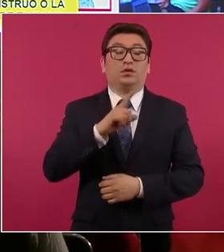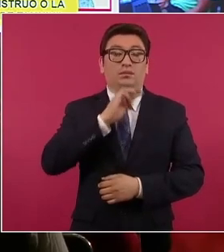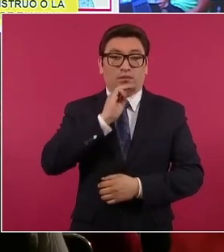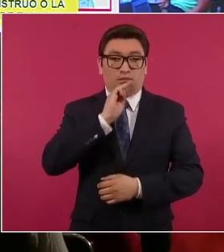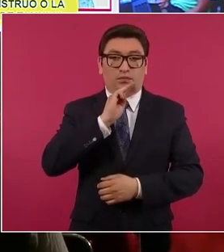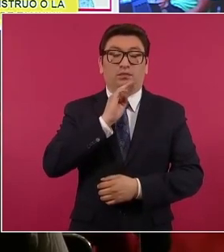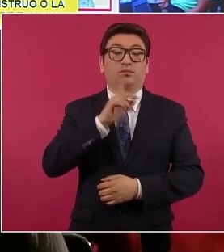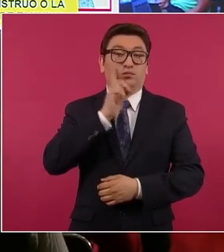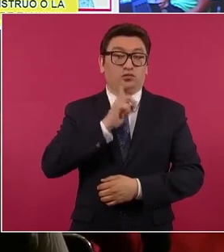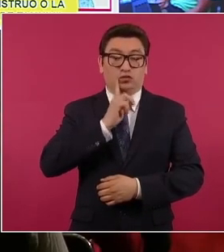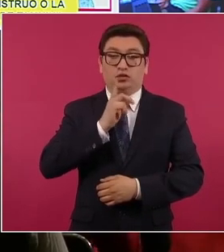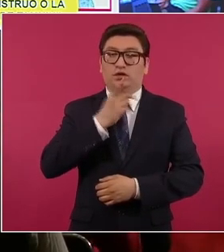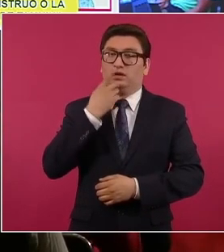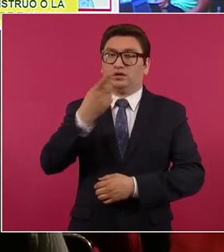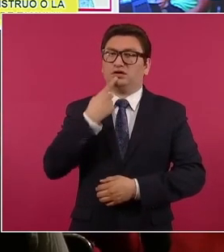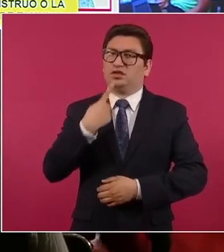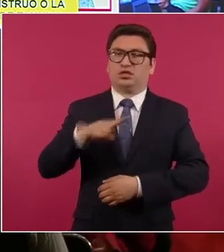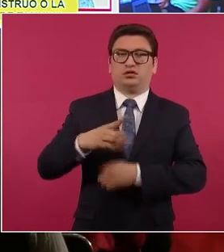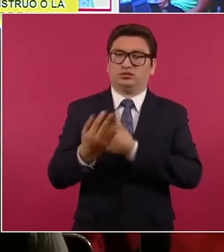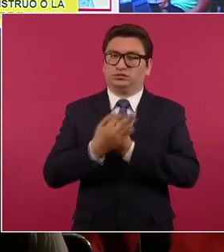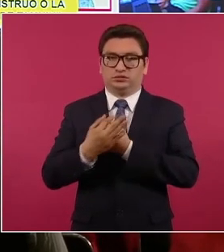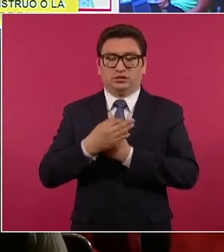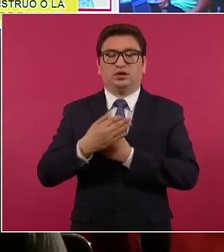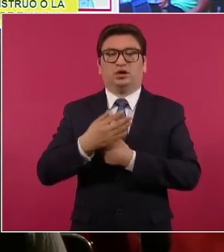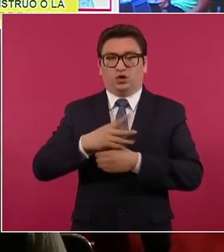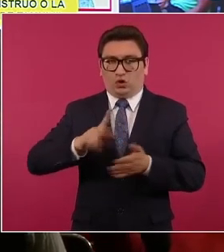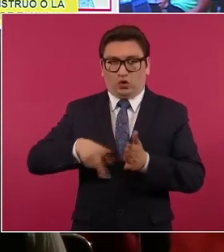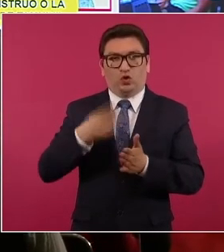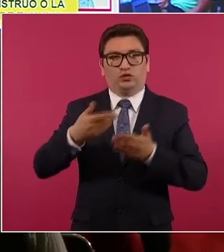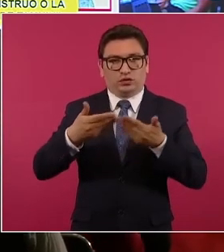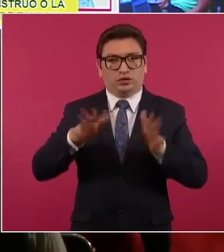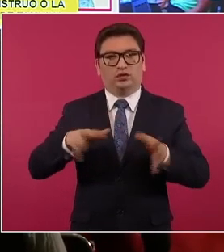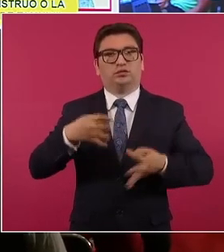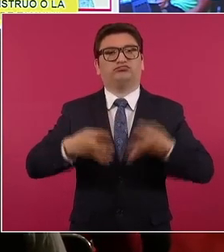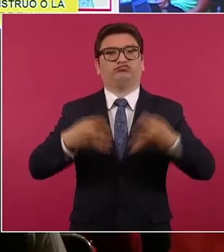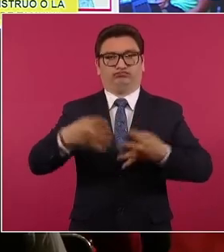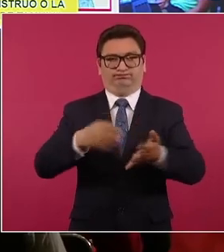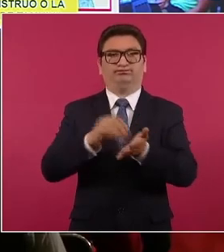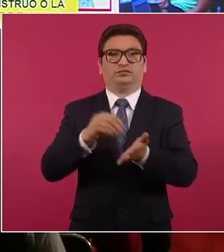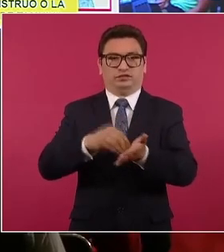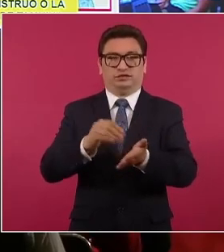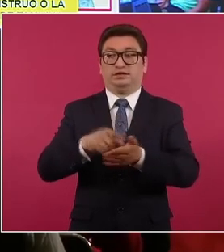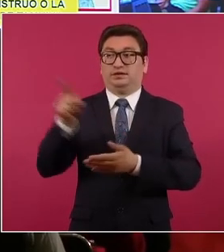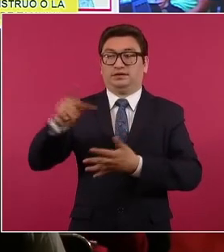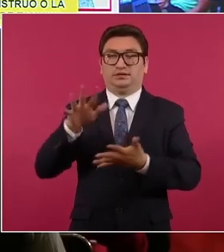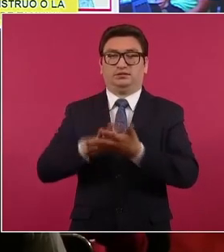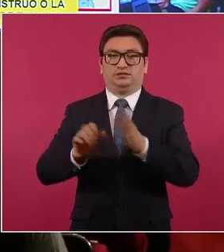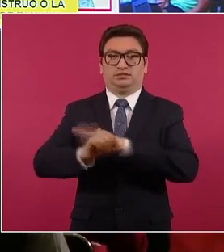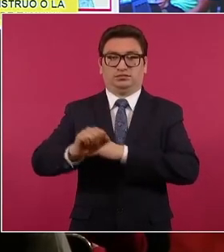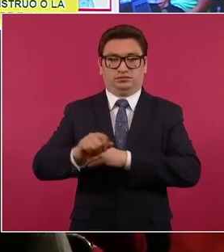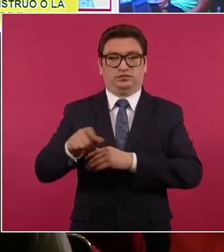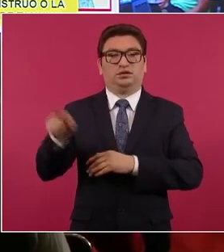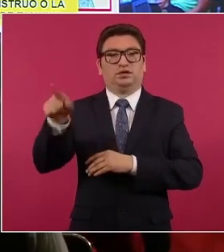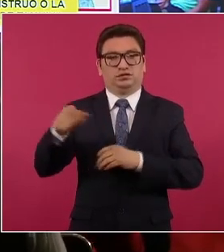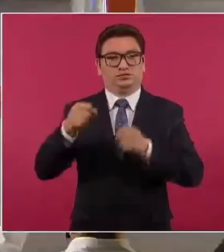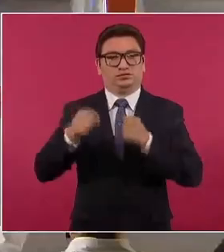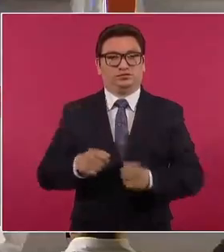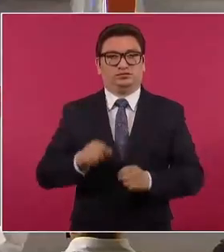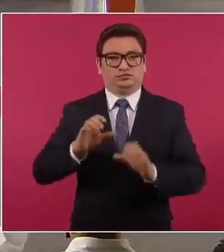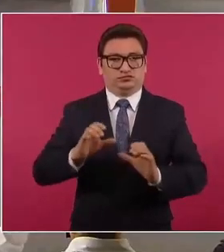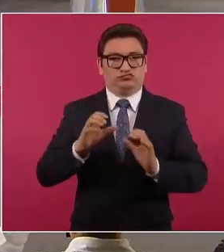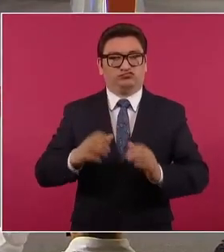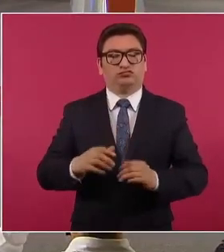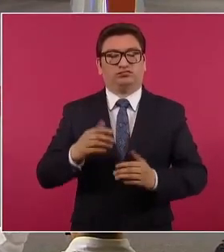víctimas logró un amparo, se reabre el caso y actualmente continúa en un penal de alta seguridad. Siguiente.